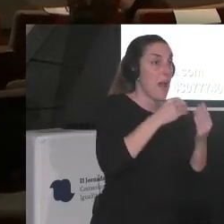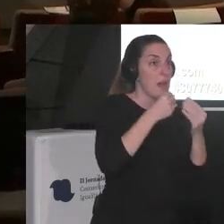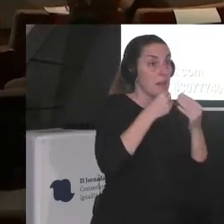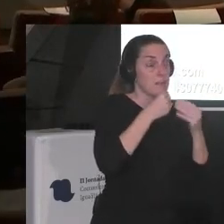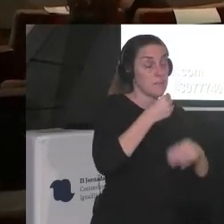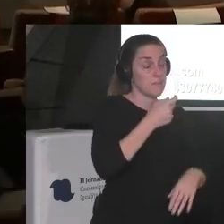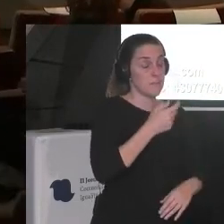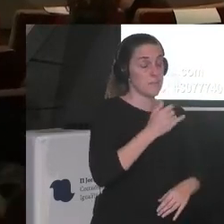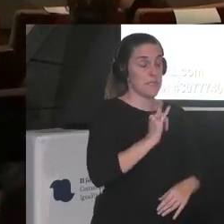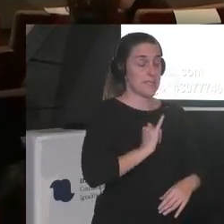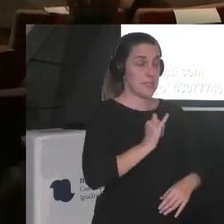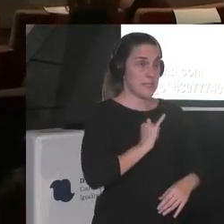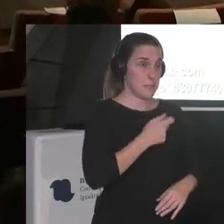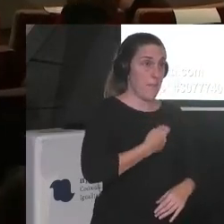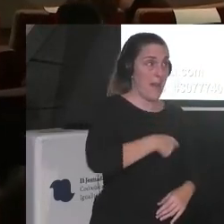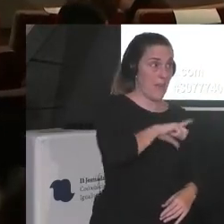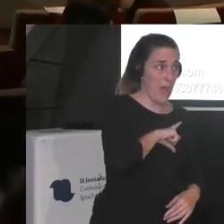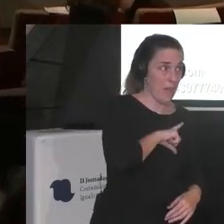resistencia indígena